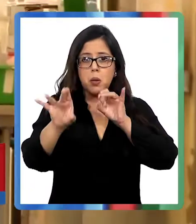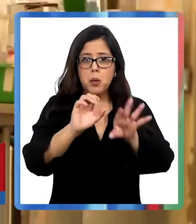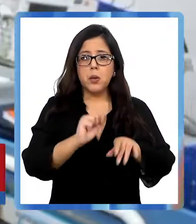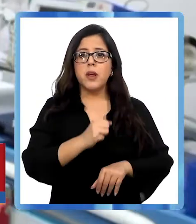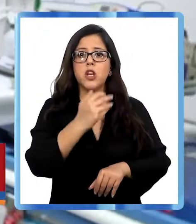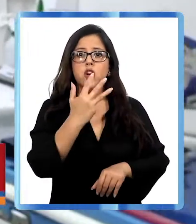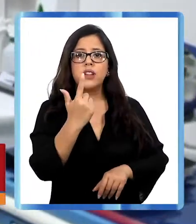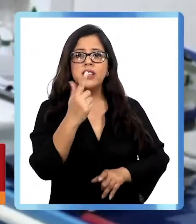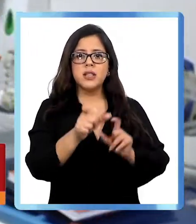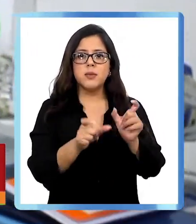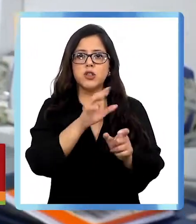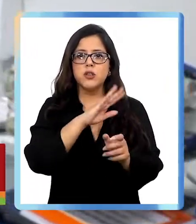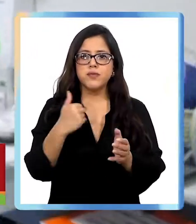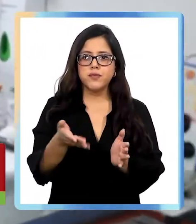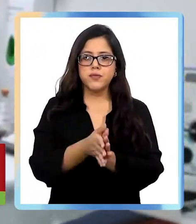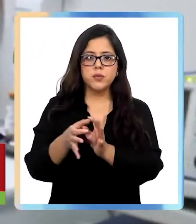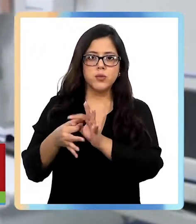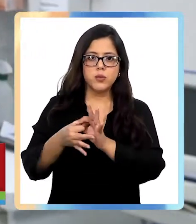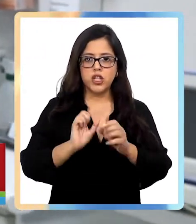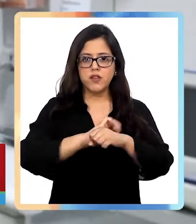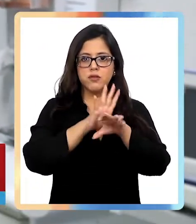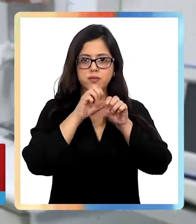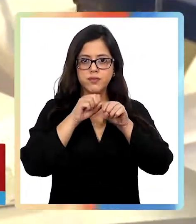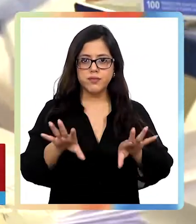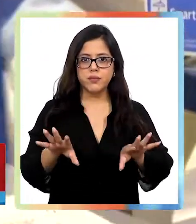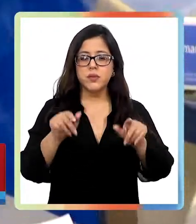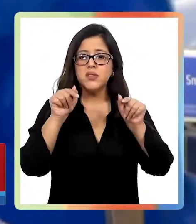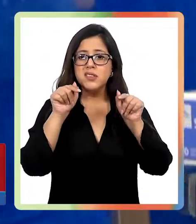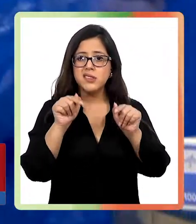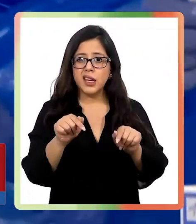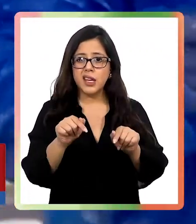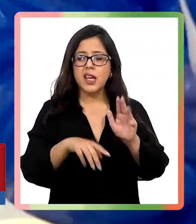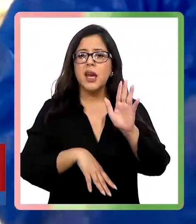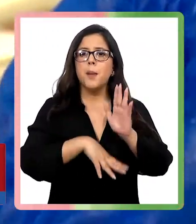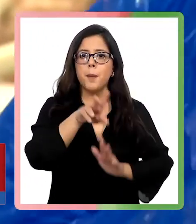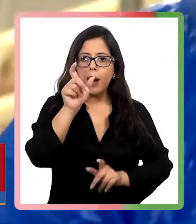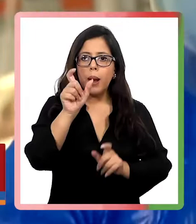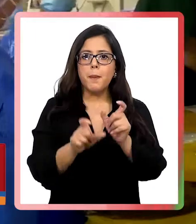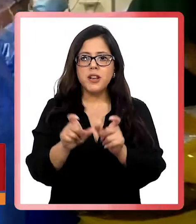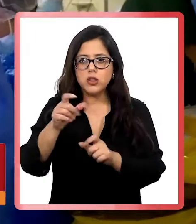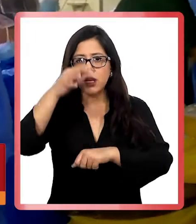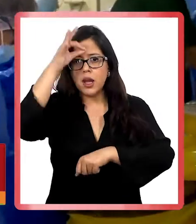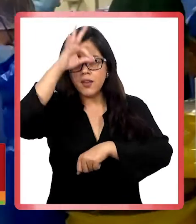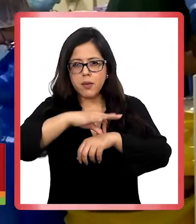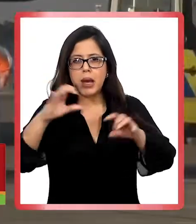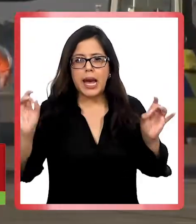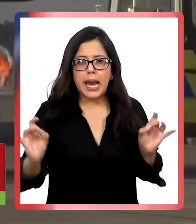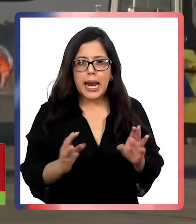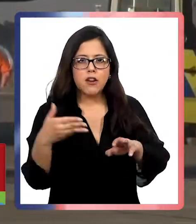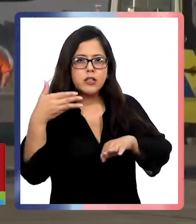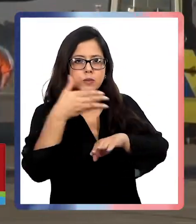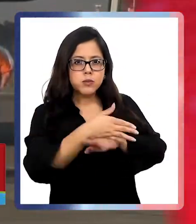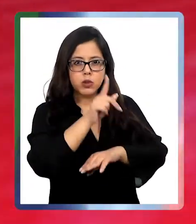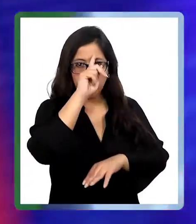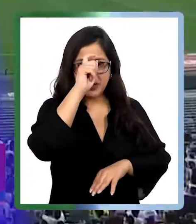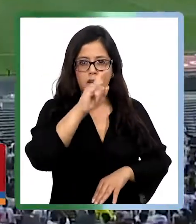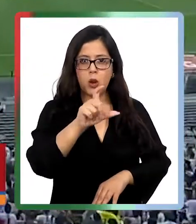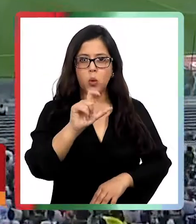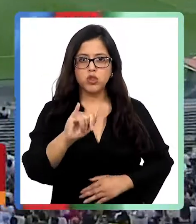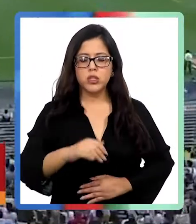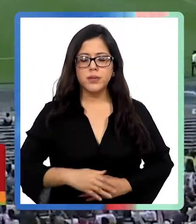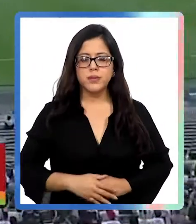y 97 personas fallecieron por COVID-19. Cada vez ingresan más enfermos graves a las UCI.